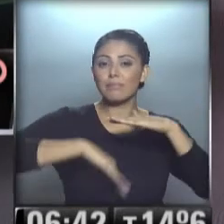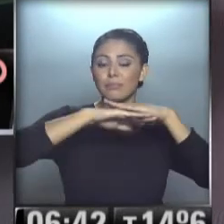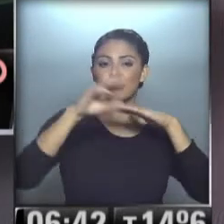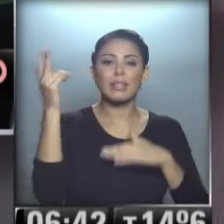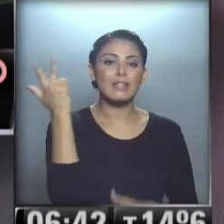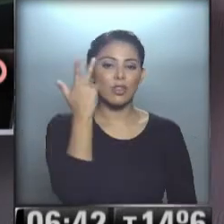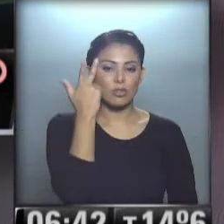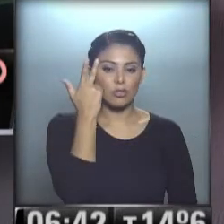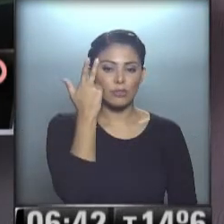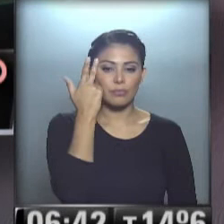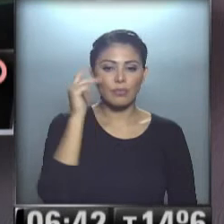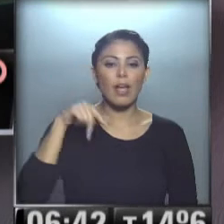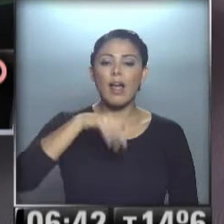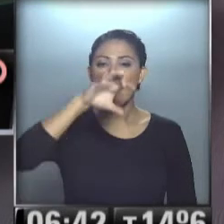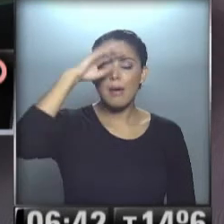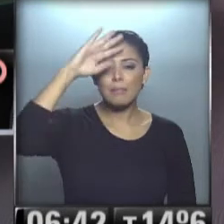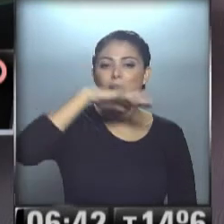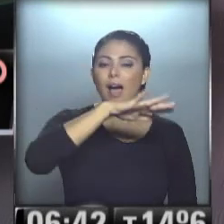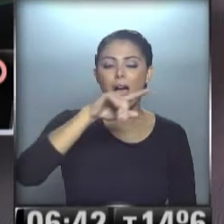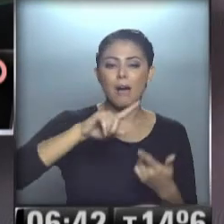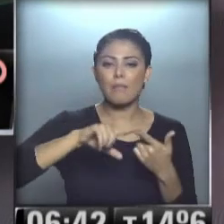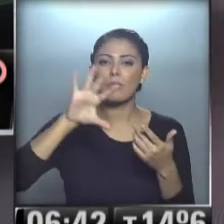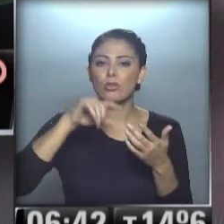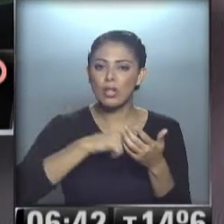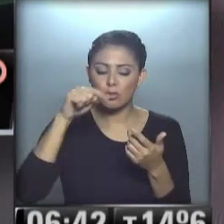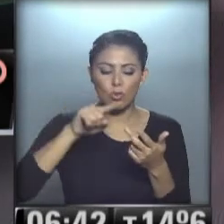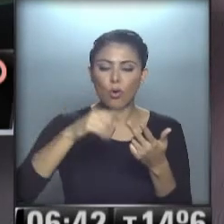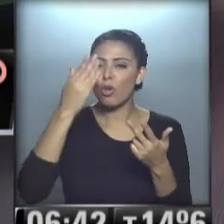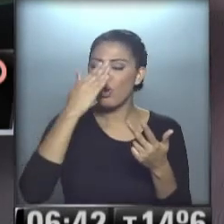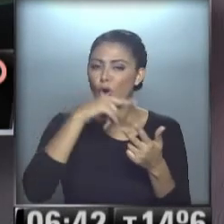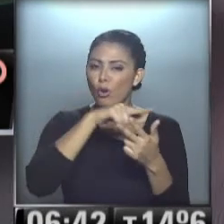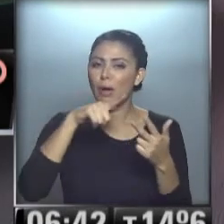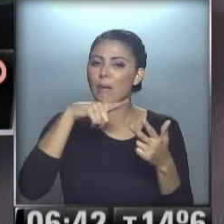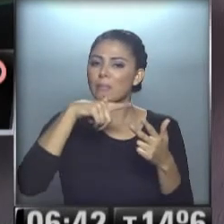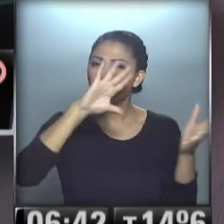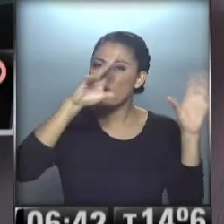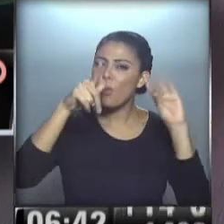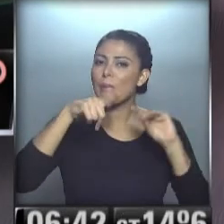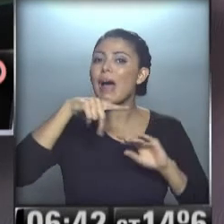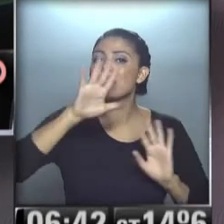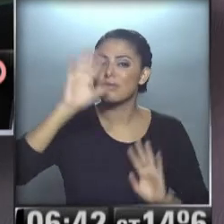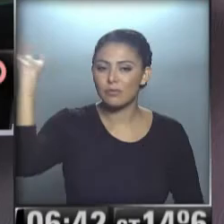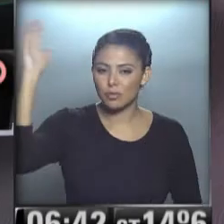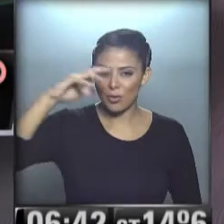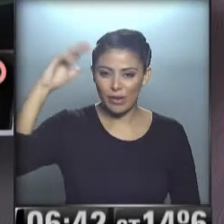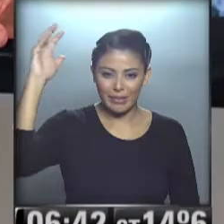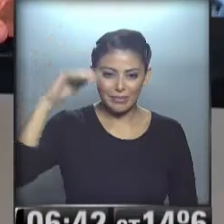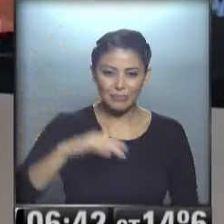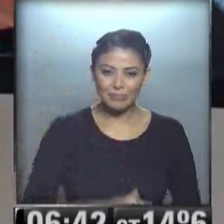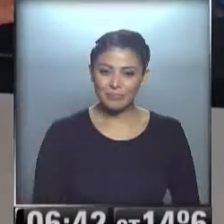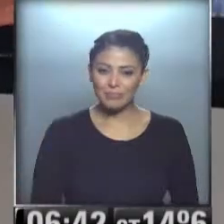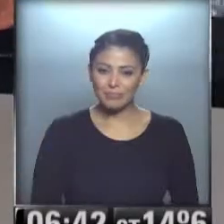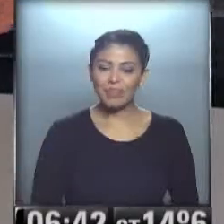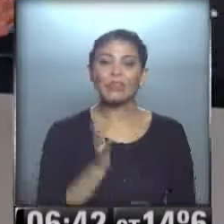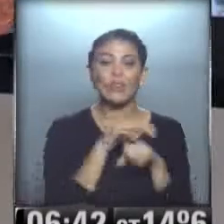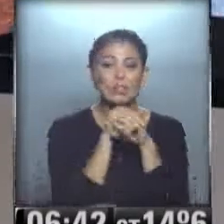graditos... ...para La Pampa... ...sur de Buenos Aires... ...Córdoba, inestabilidad... ...probabilidad... ...de alguna precipitación...